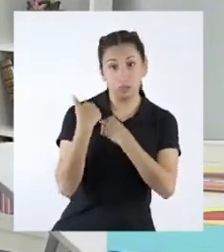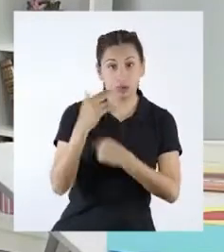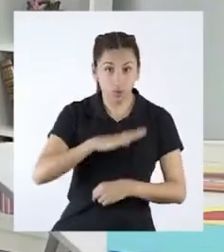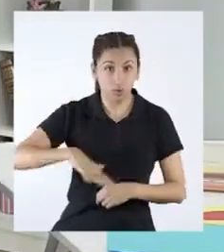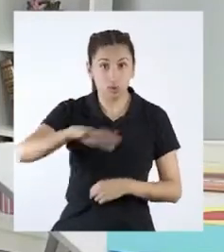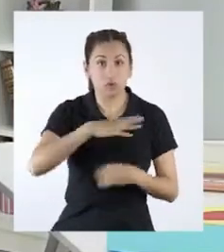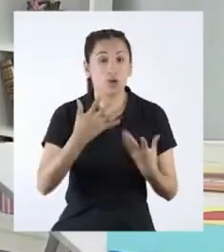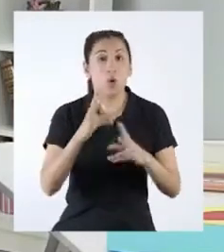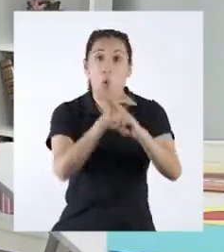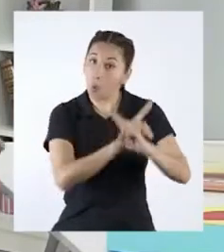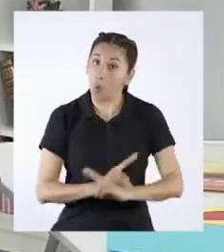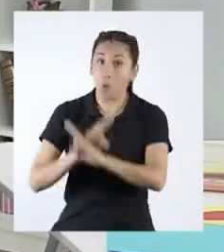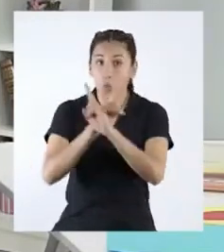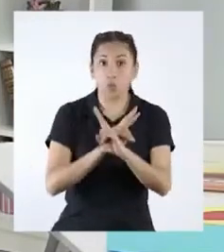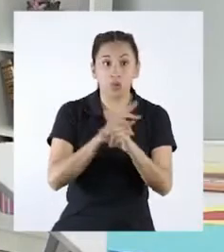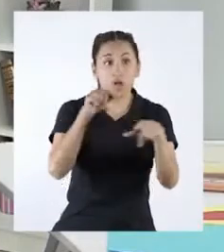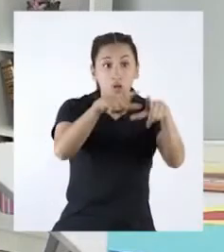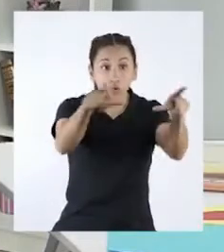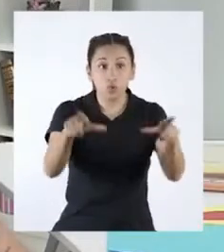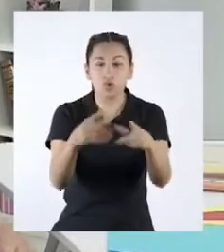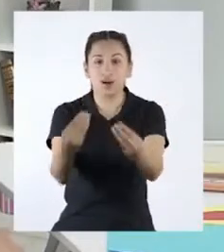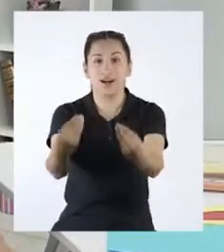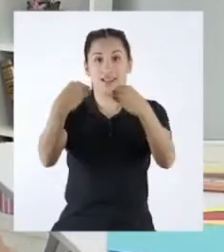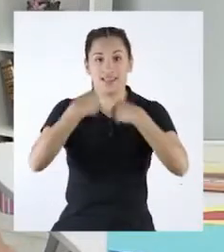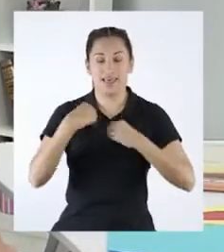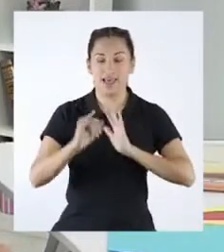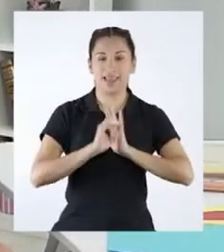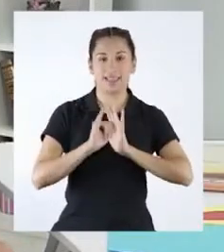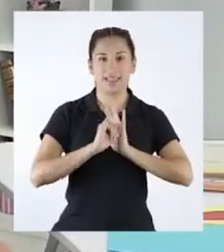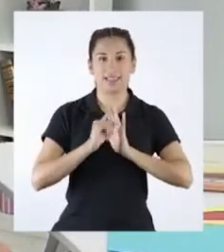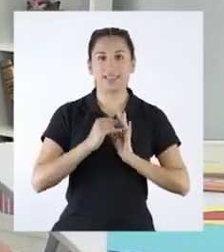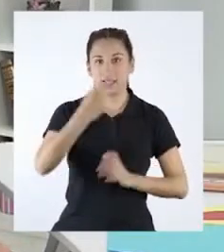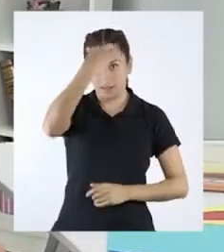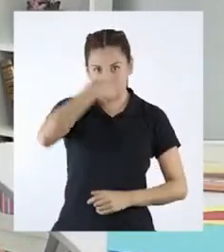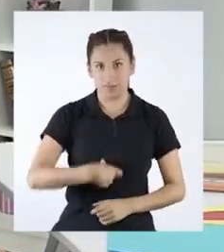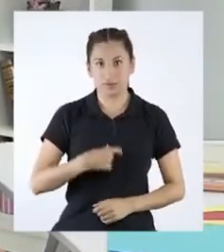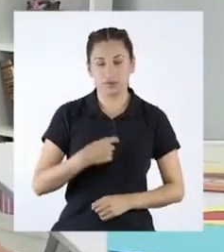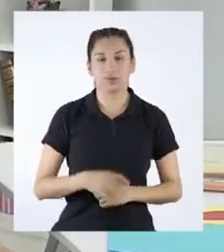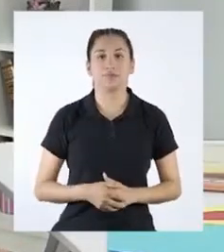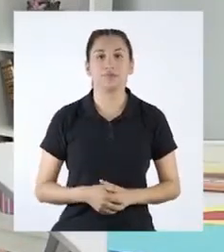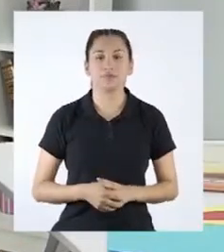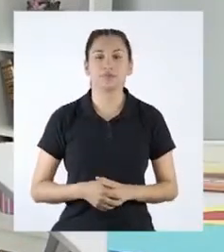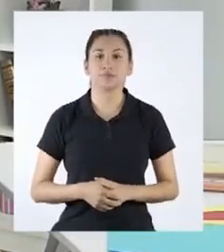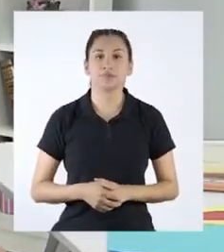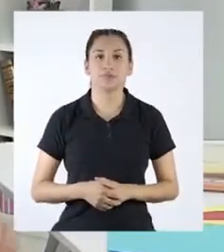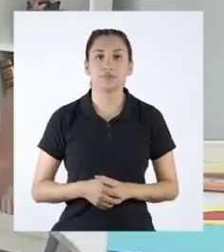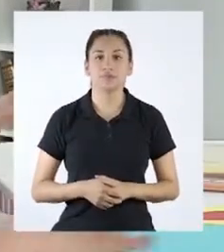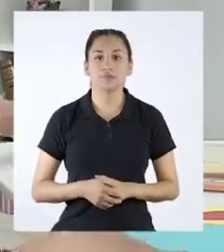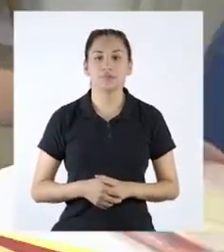responsabilizarnos por los espacios e ideas que nos dan nuestra identidad como seres humanos.